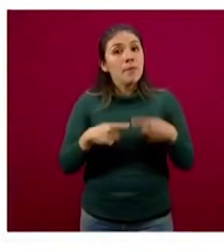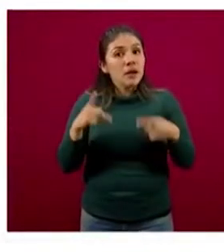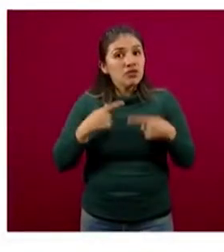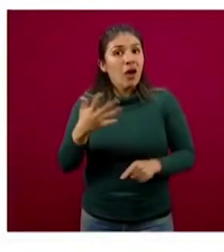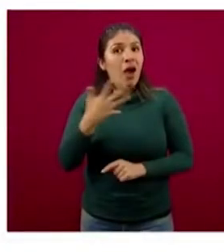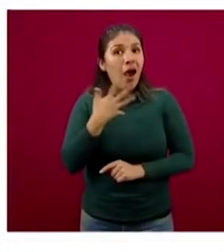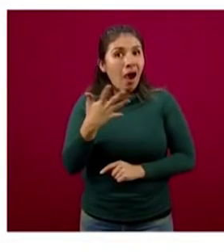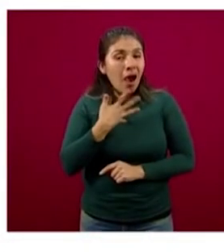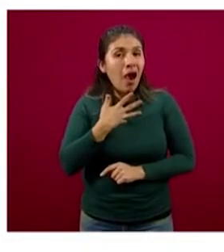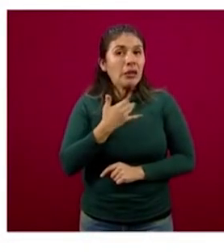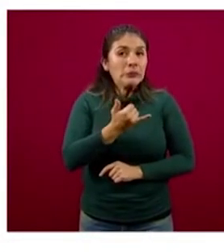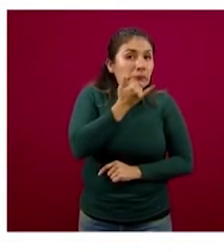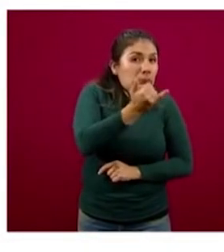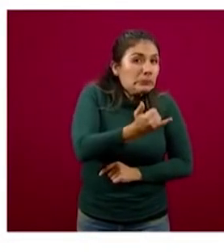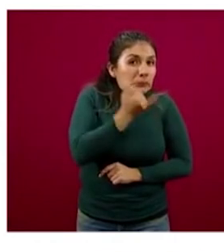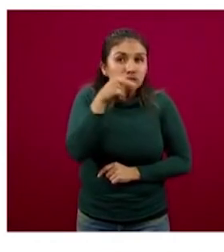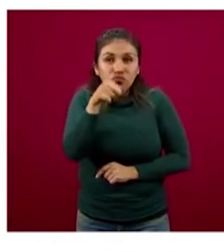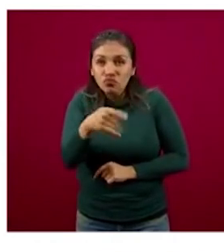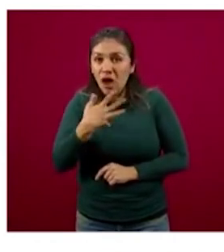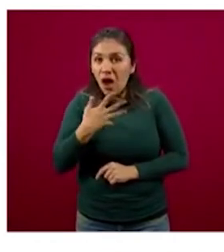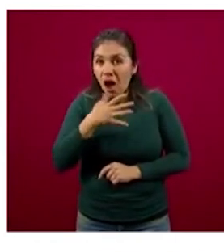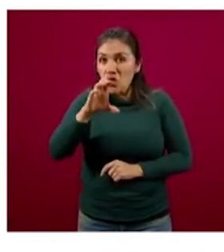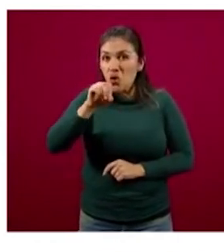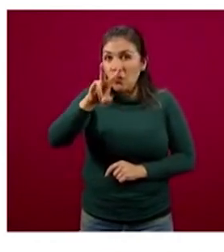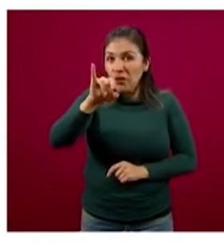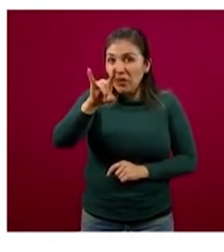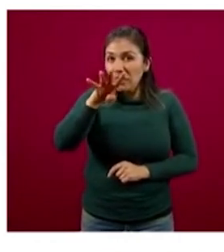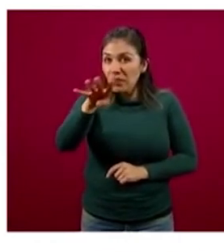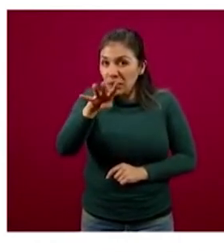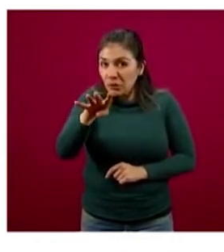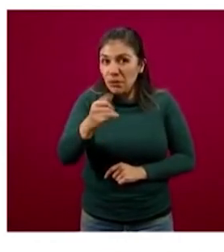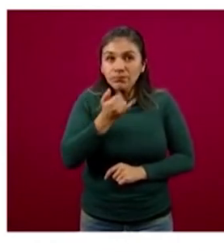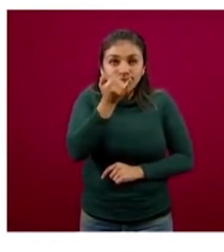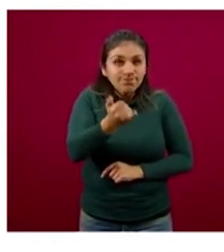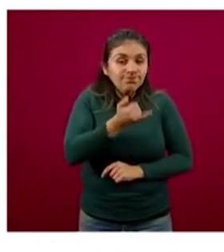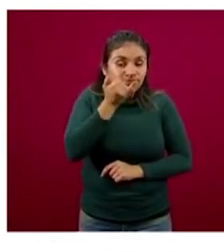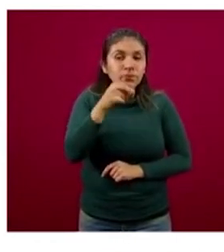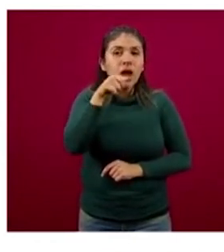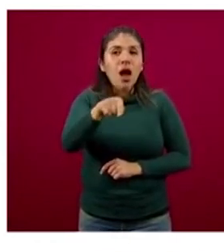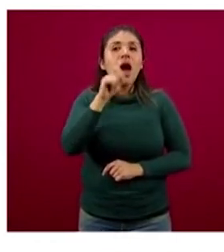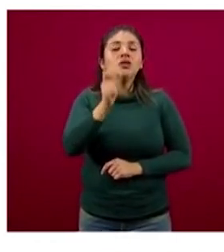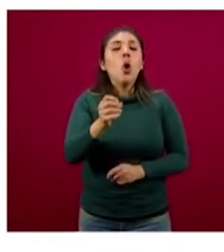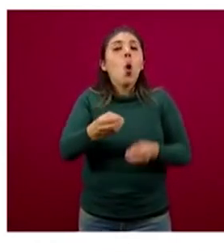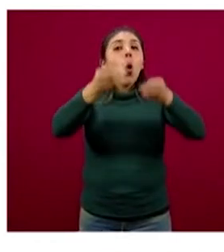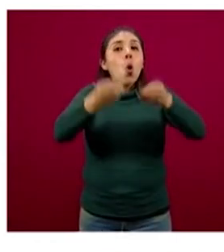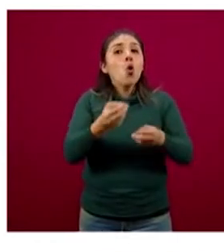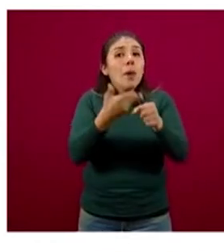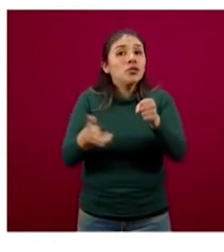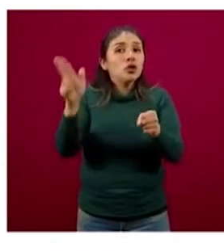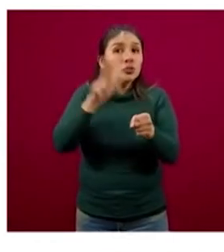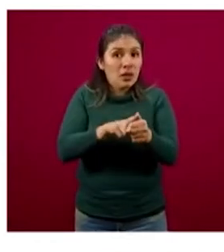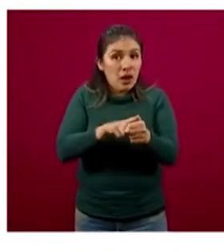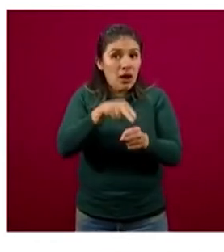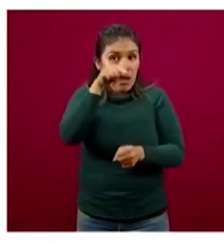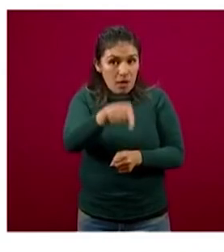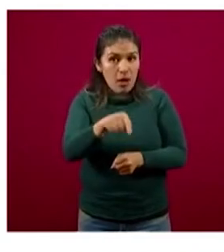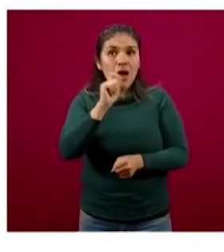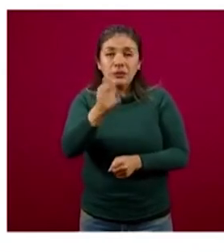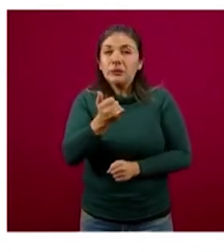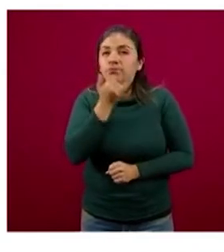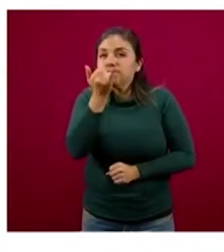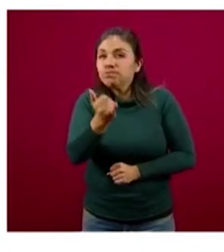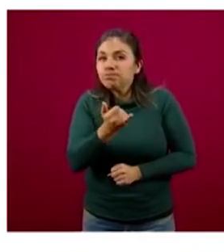tienen o son casos sospechosos de COVID-19, dado que estamos hablando de ocupación hospitalaria, entonces son casos